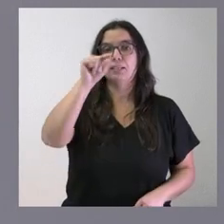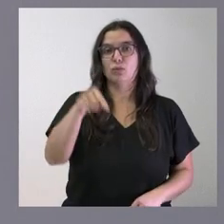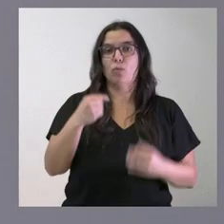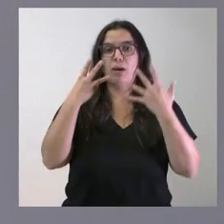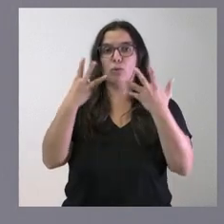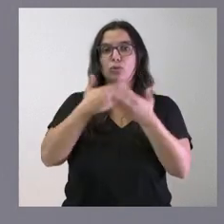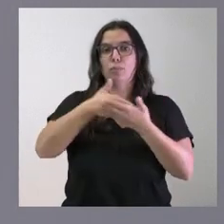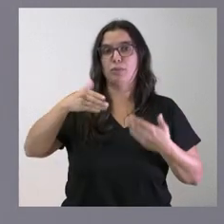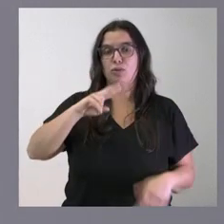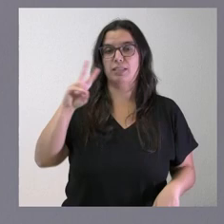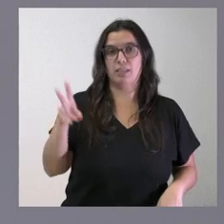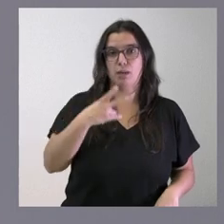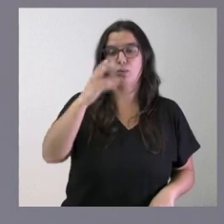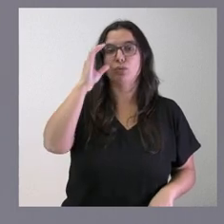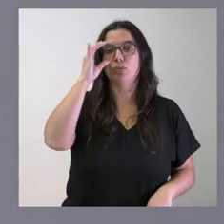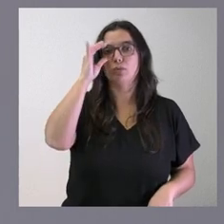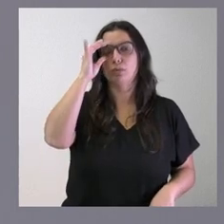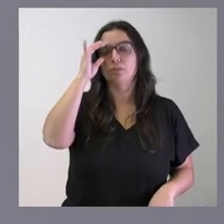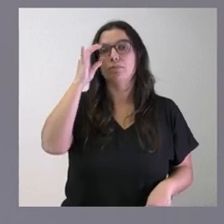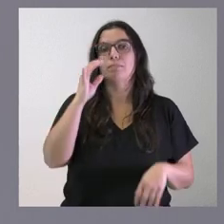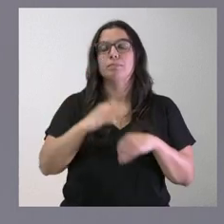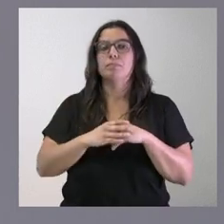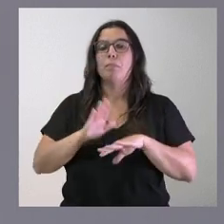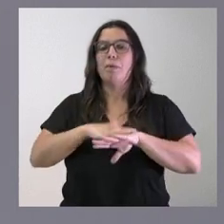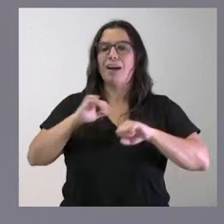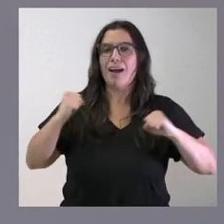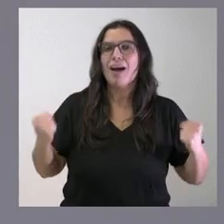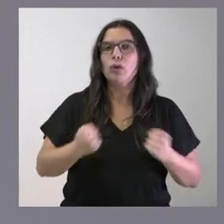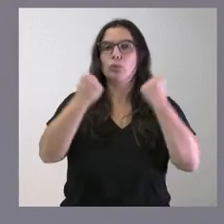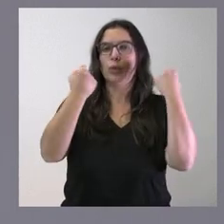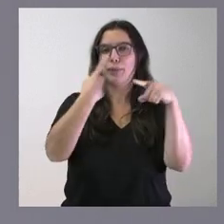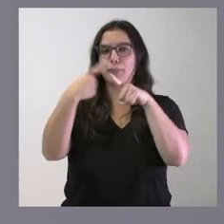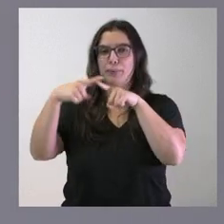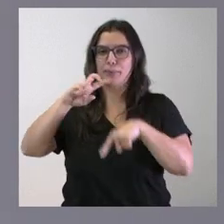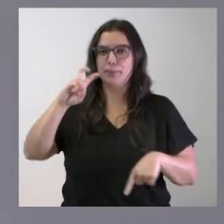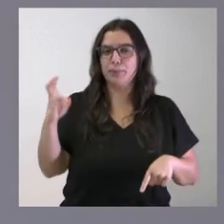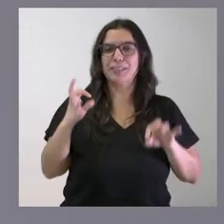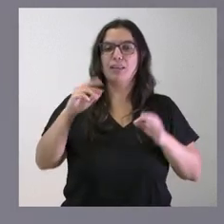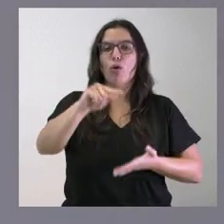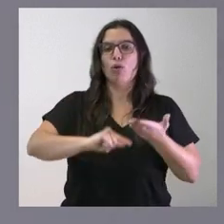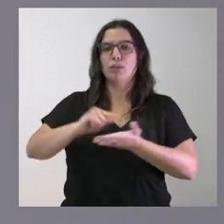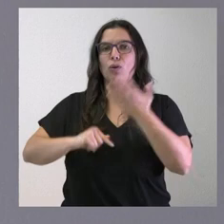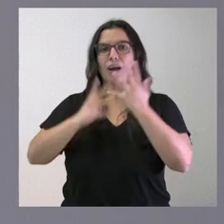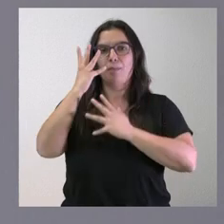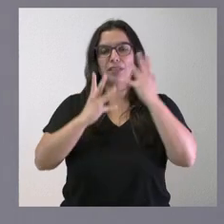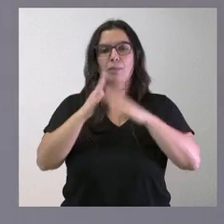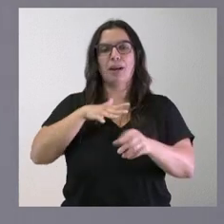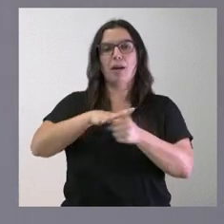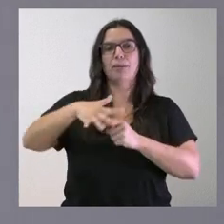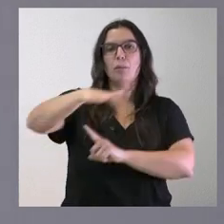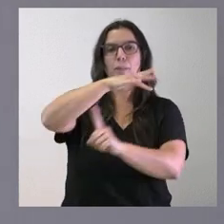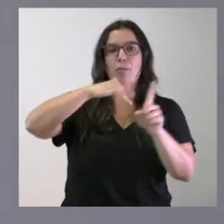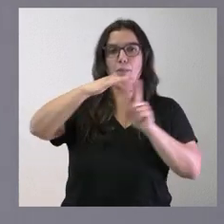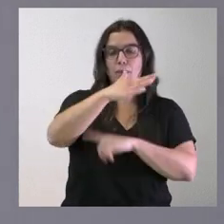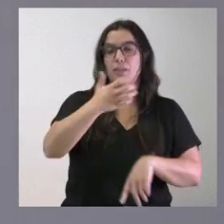millones de euros a diversas actuaciones de contratación administrativa en el ámbito del medioambiente, tanto la lucha